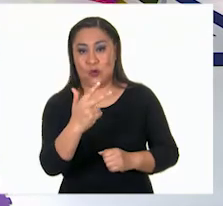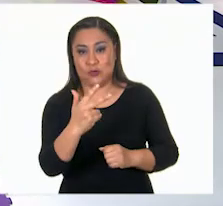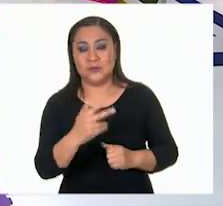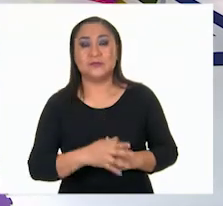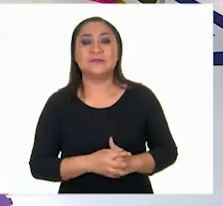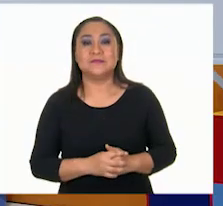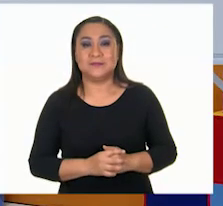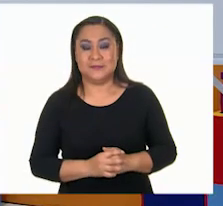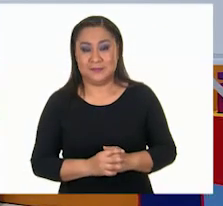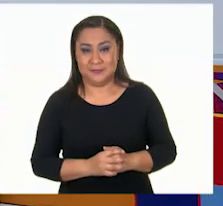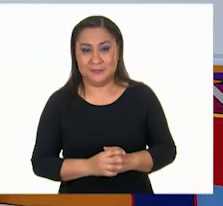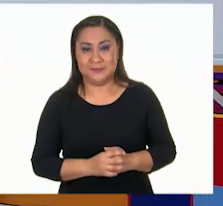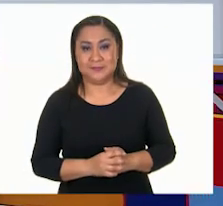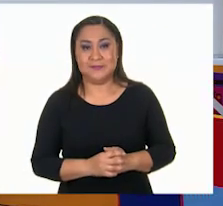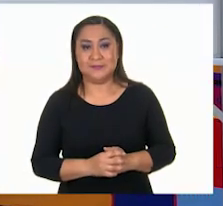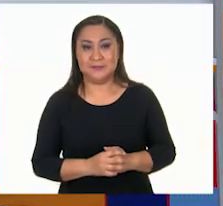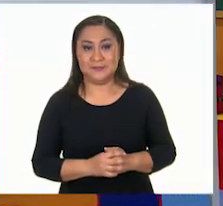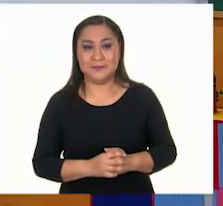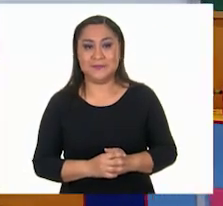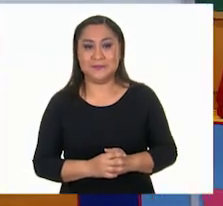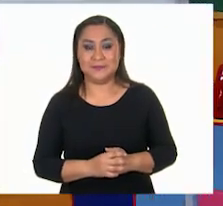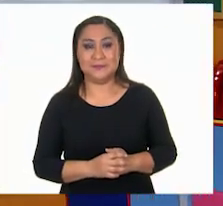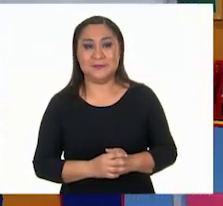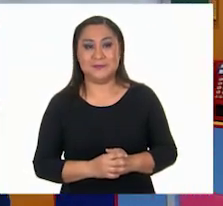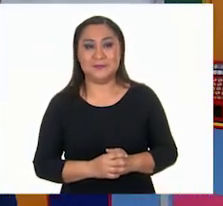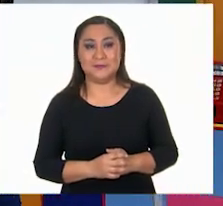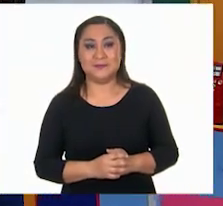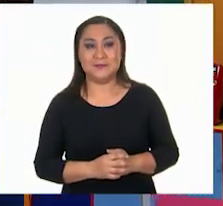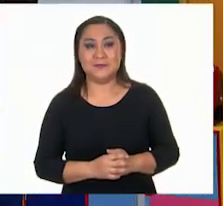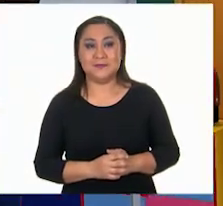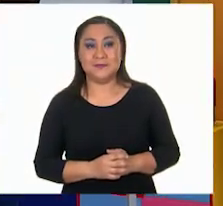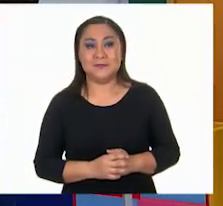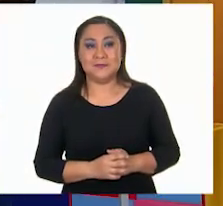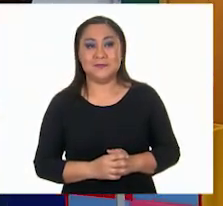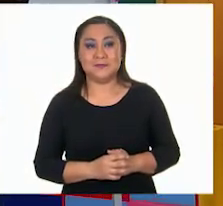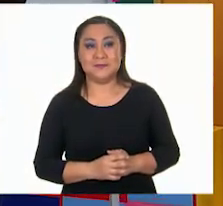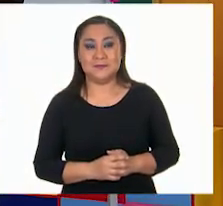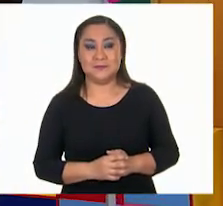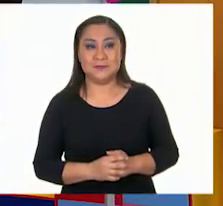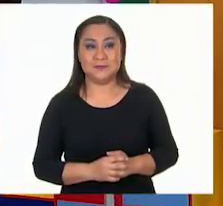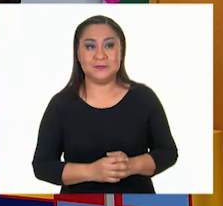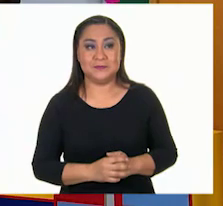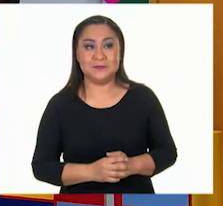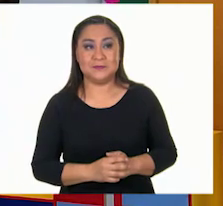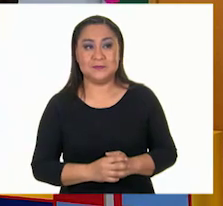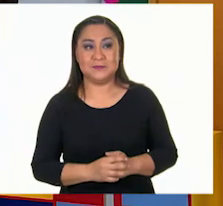Muy bien, ocho aristas. Vamos a pegar ocho aristas.